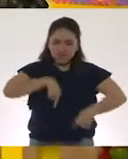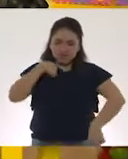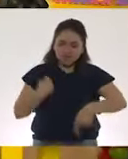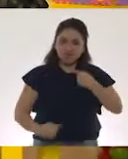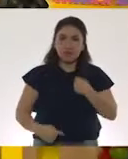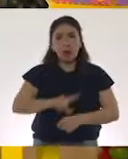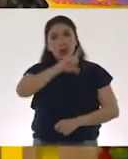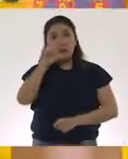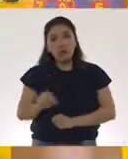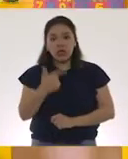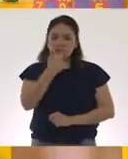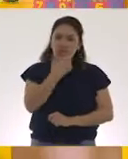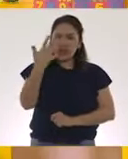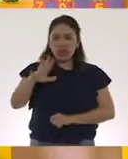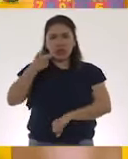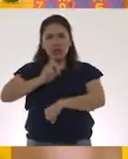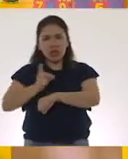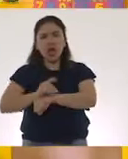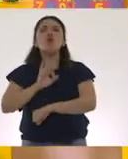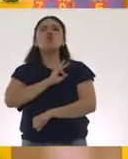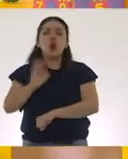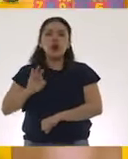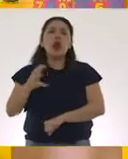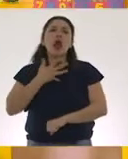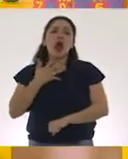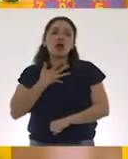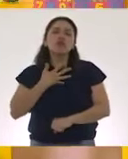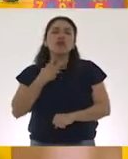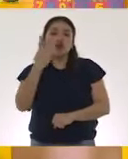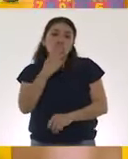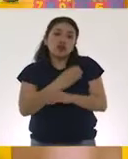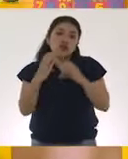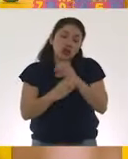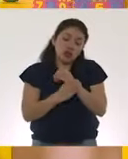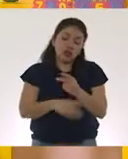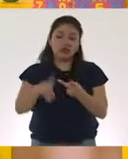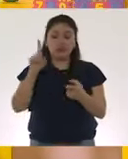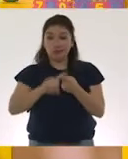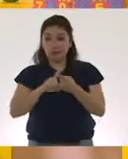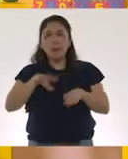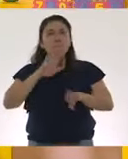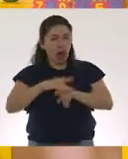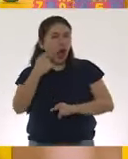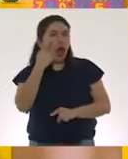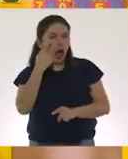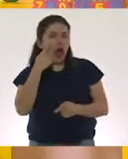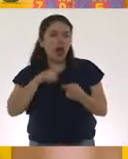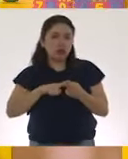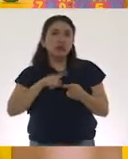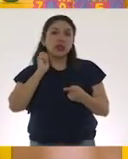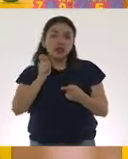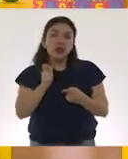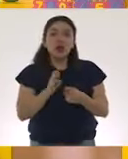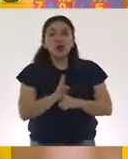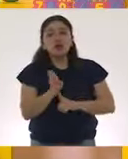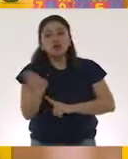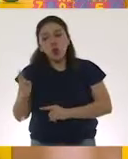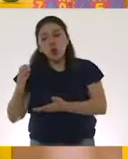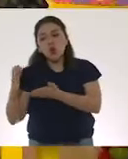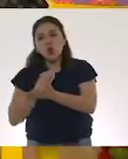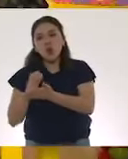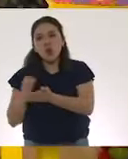estos 7 a 10 días podemos tomar dos caminos. El primero y es el más frecuente es hacia el camino de la